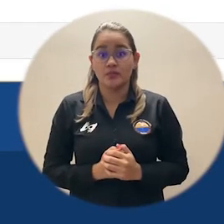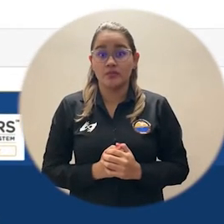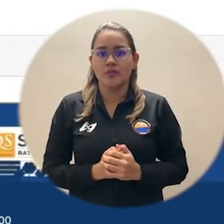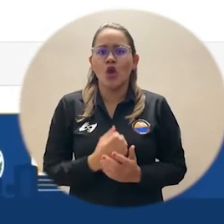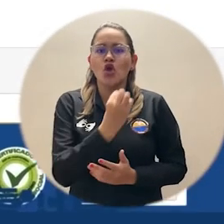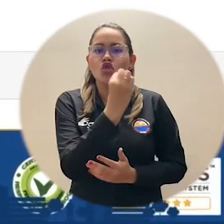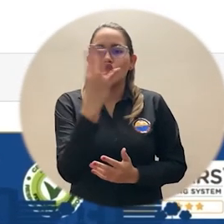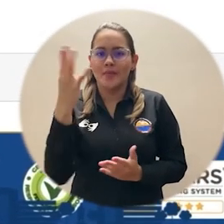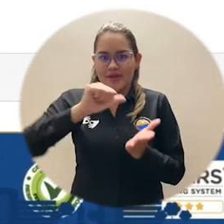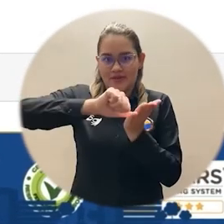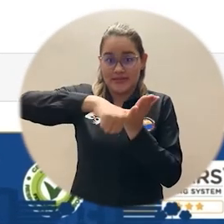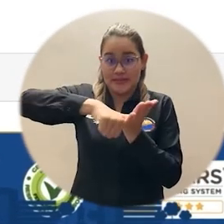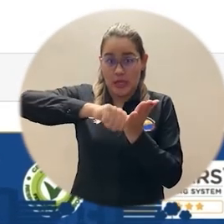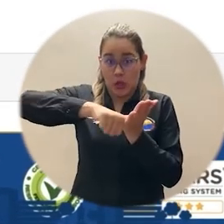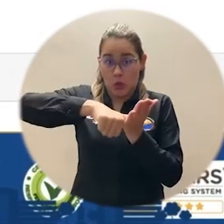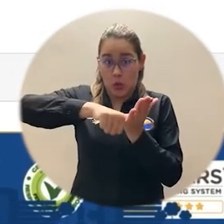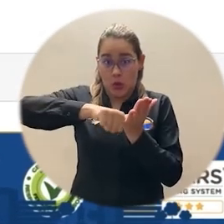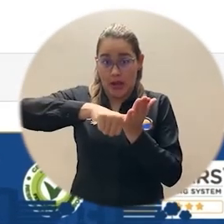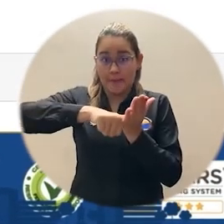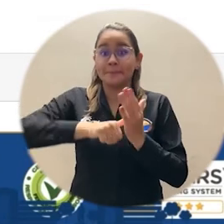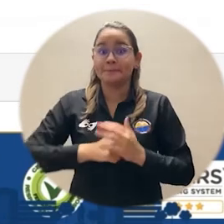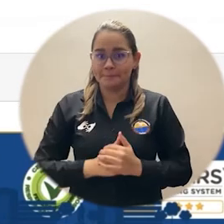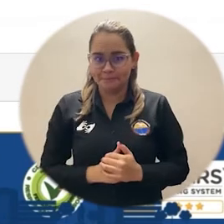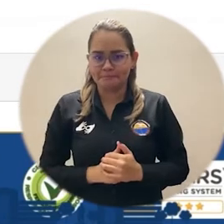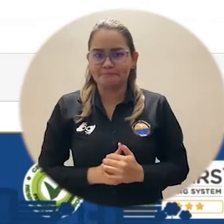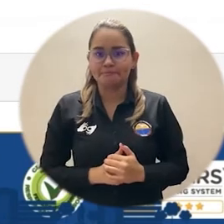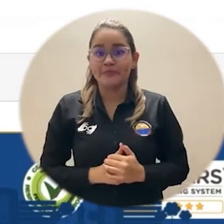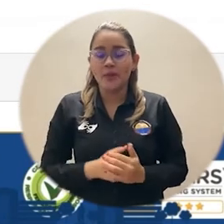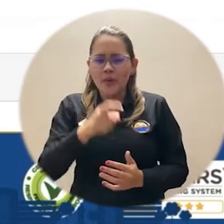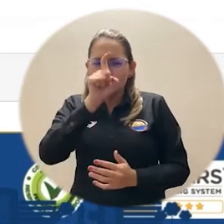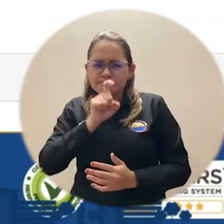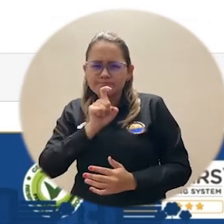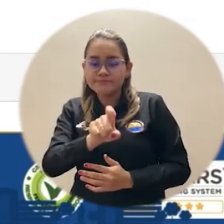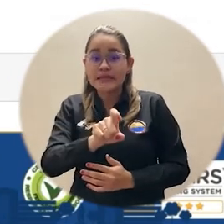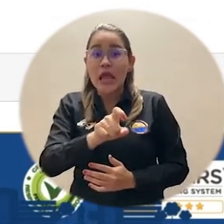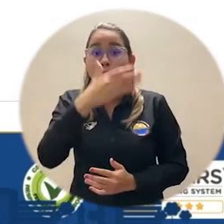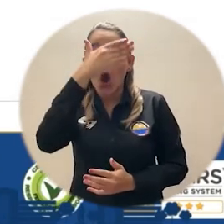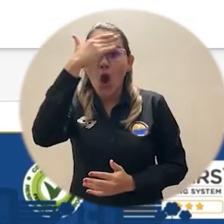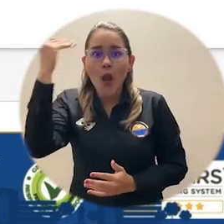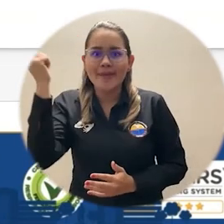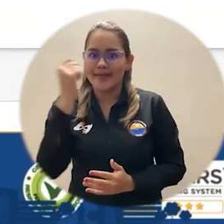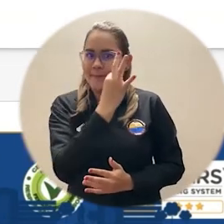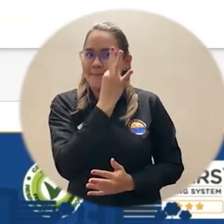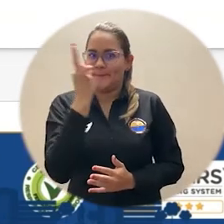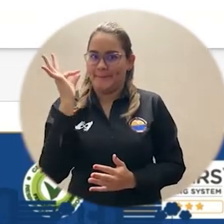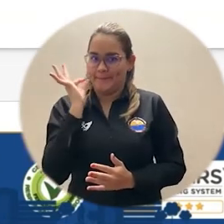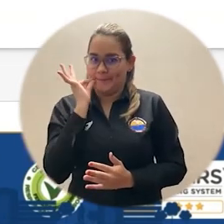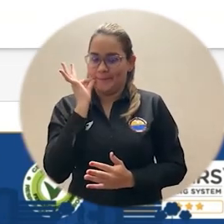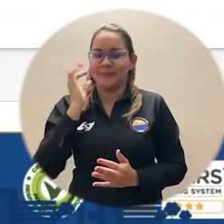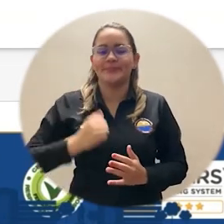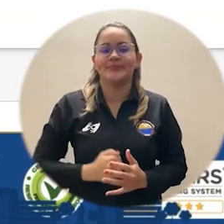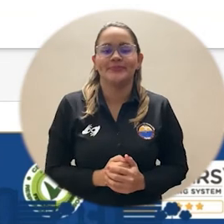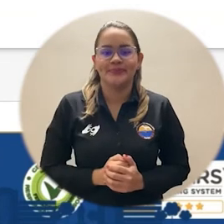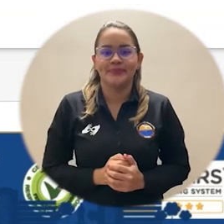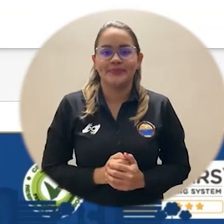Una vez en la plataforma, en la parte inferior seleccionamos la opción Has olvidado tu contraseña. Ingresamos nuestro